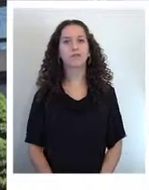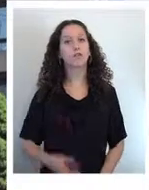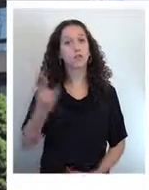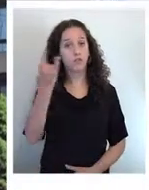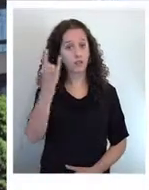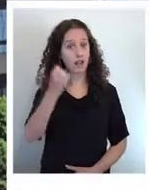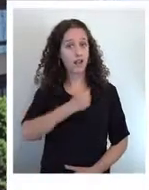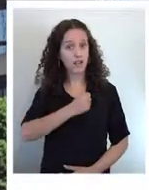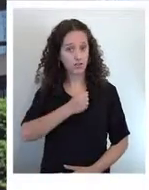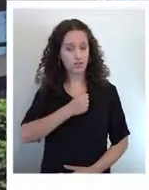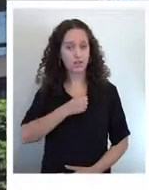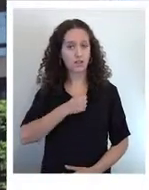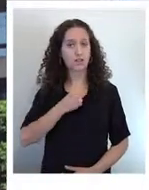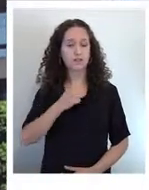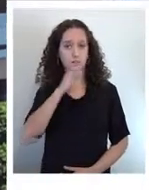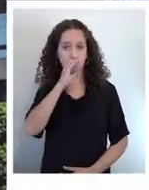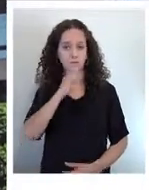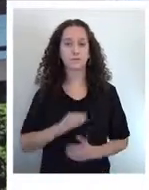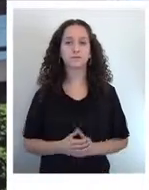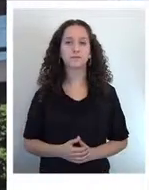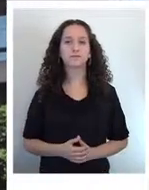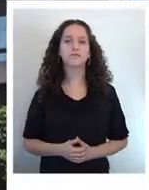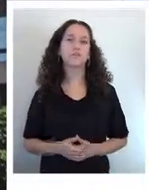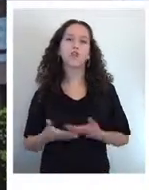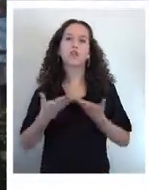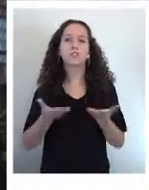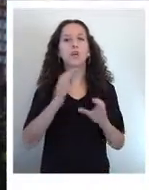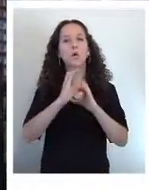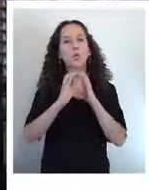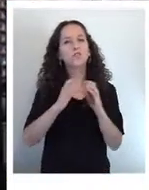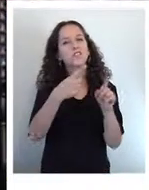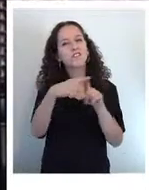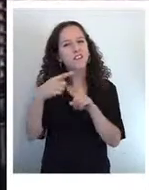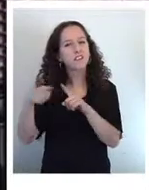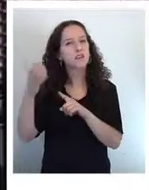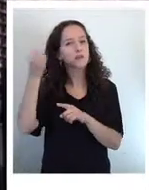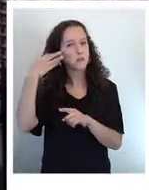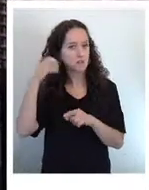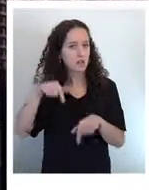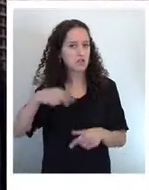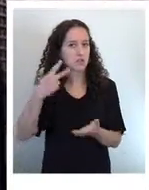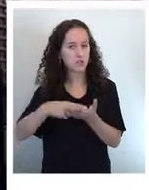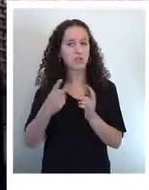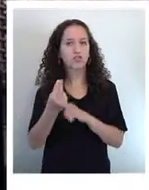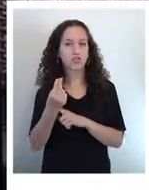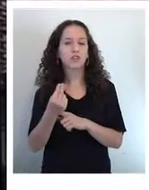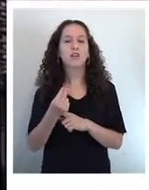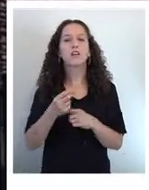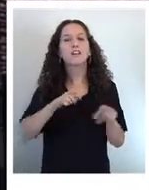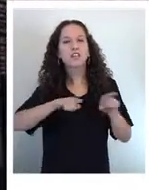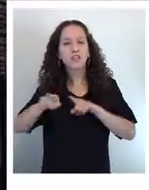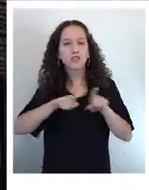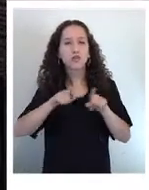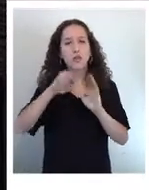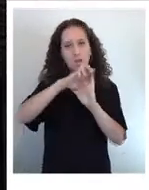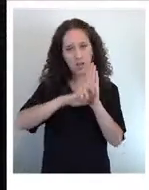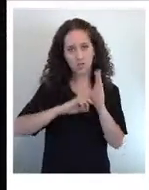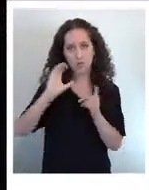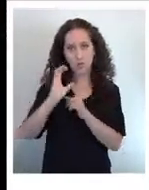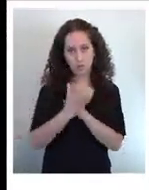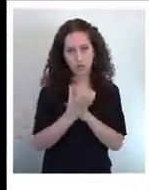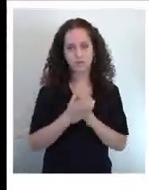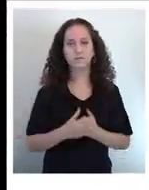La Universidad Católica de la Santísima Concepción ofrece sus cursos de extensión 2012 en gestión y